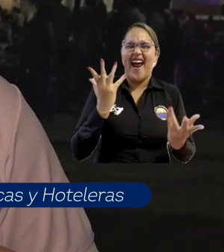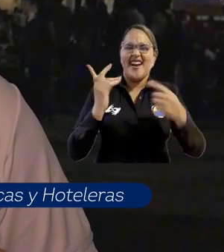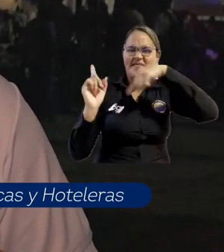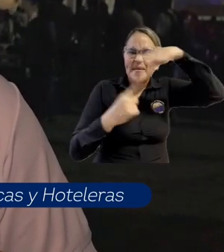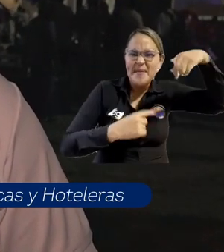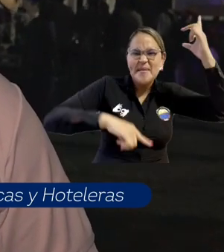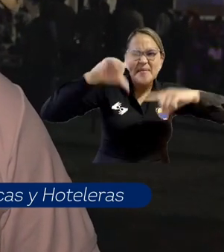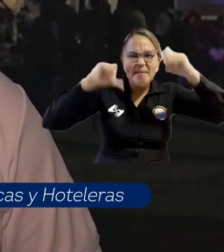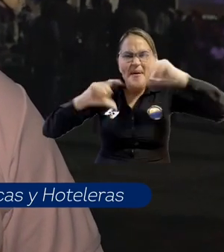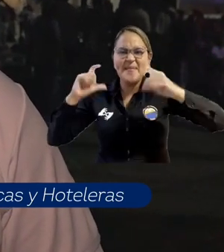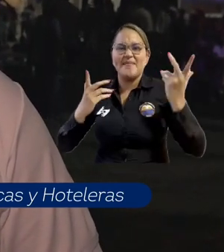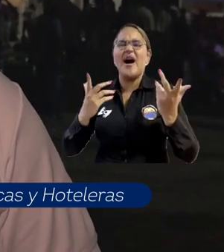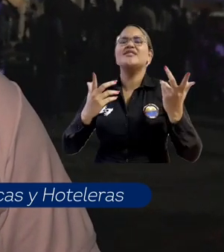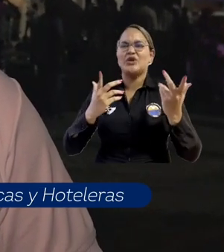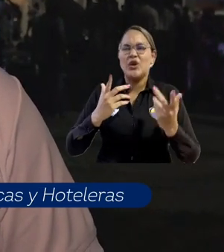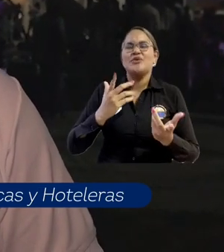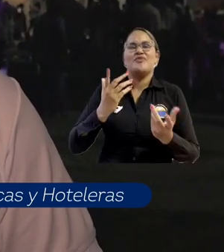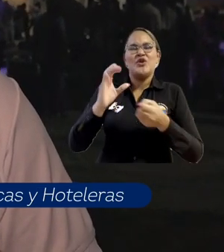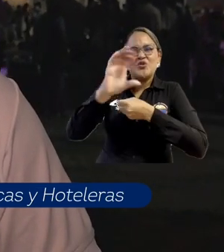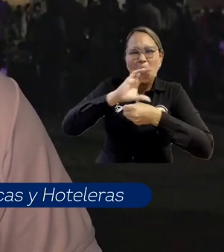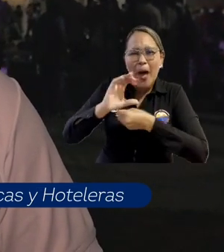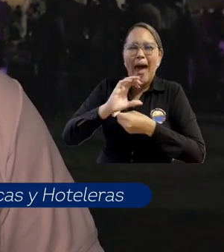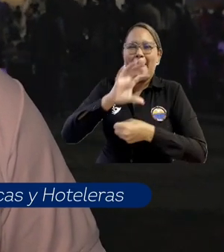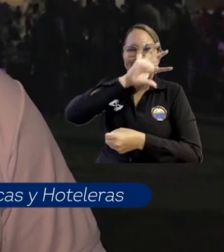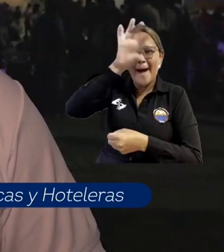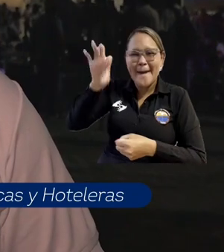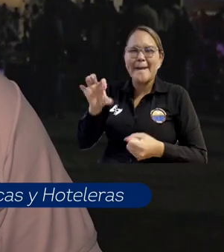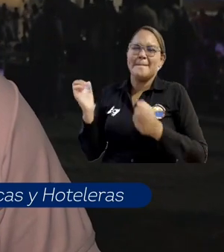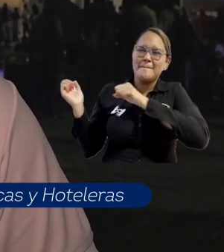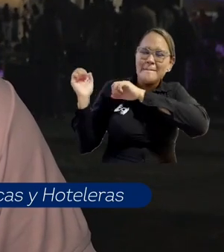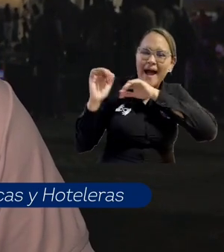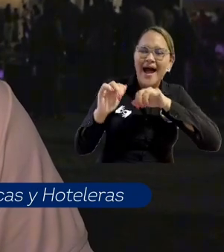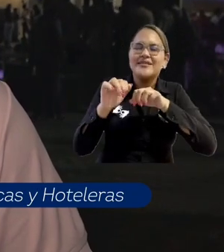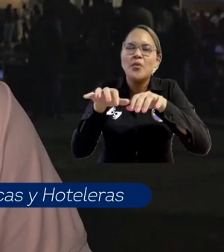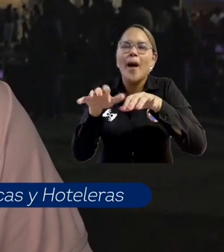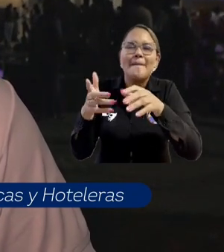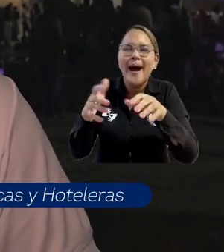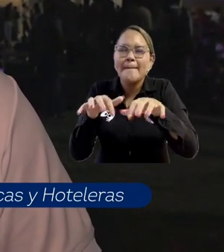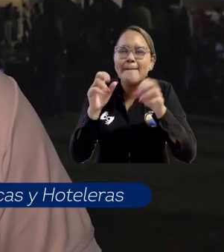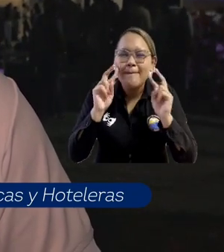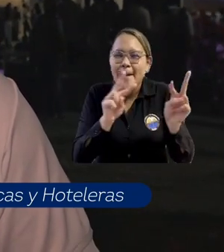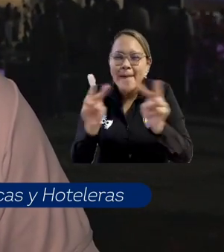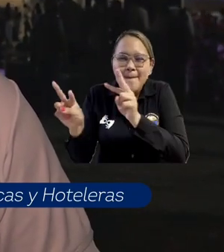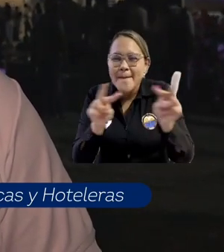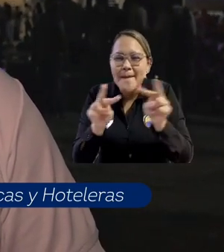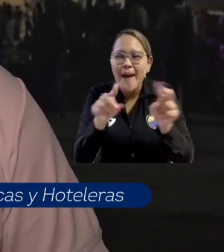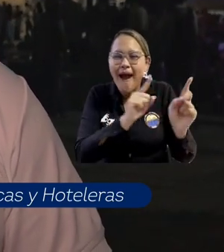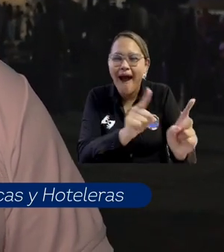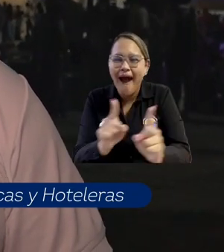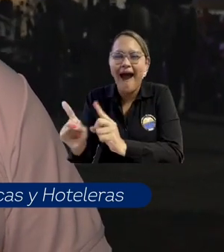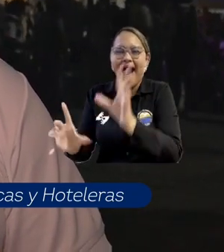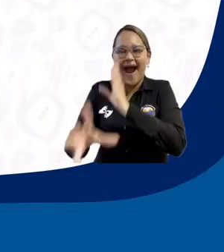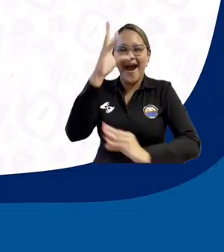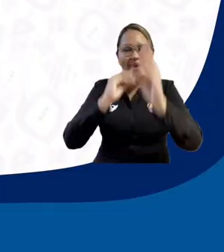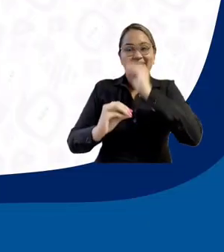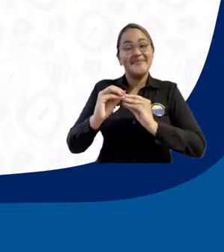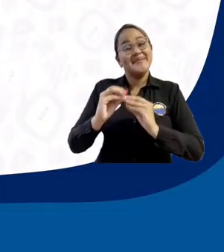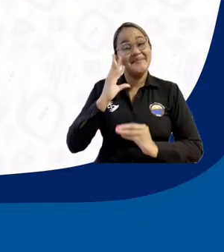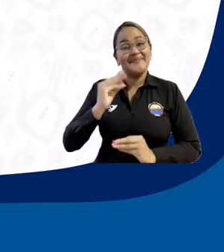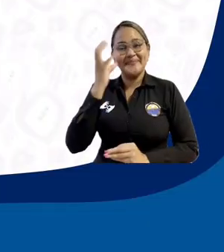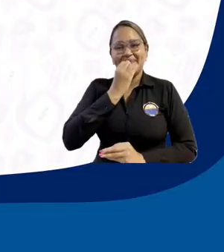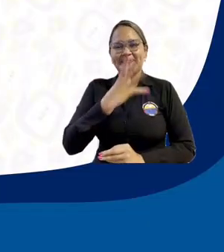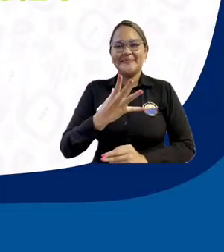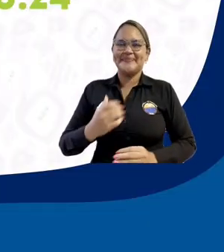donde reunimos a varias ciudades y países para que docentes y estudiantes pudieran disfrutar y conocer de esta experiencia tan bonita.